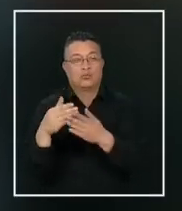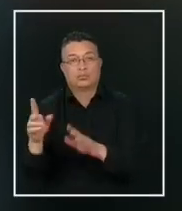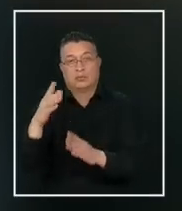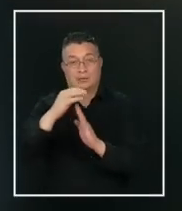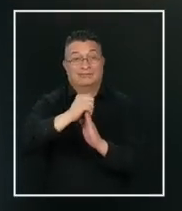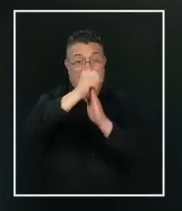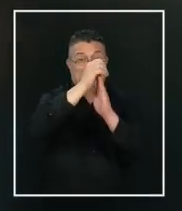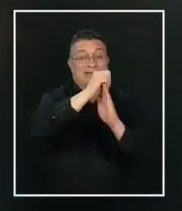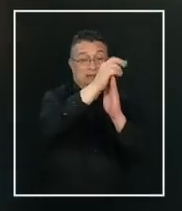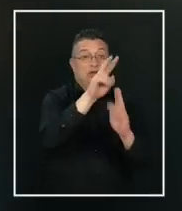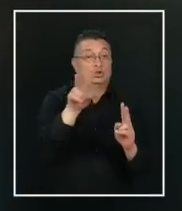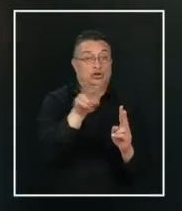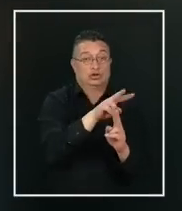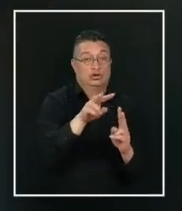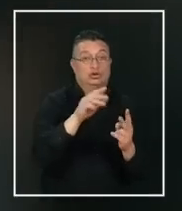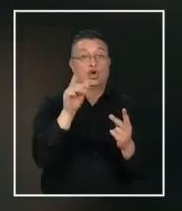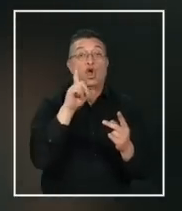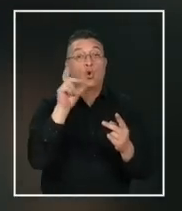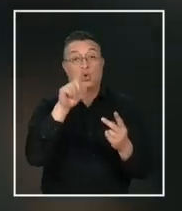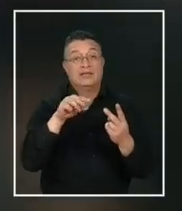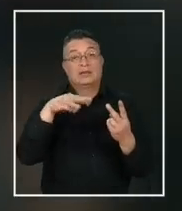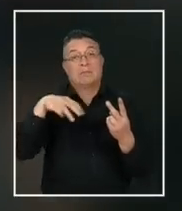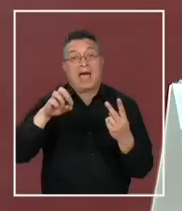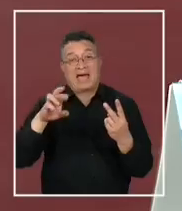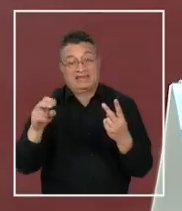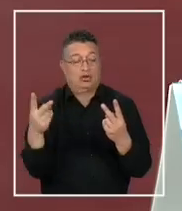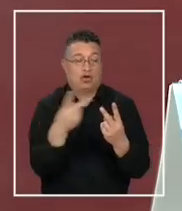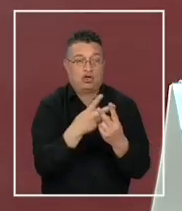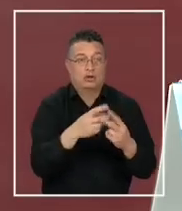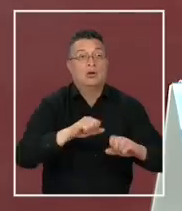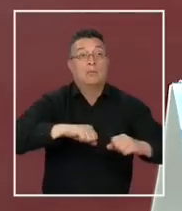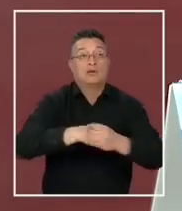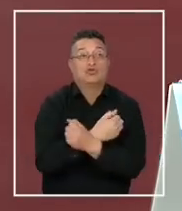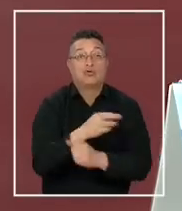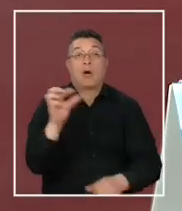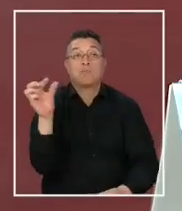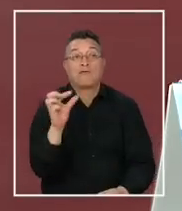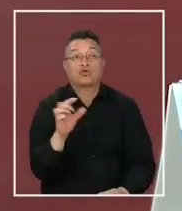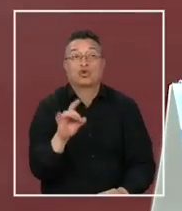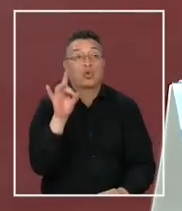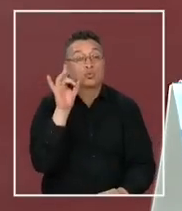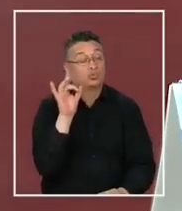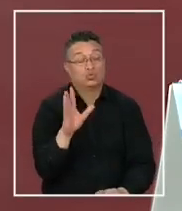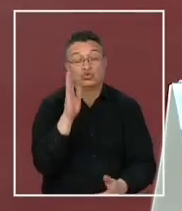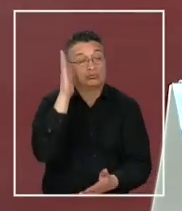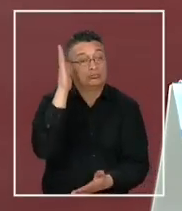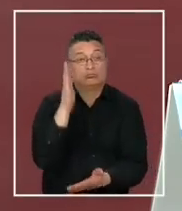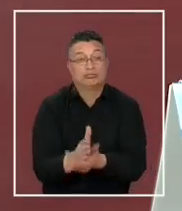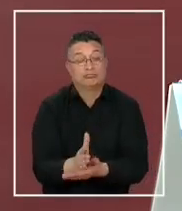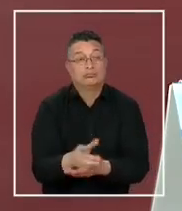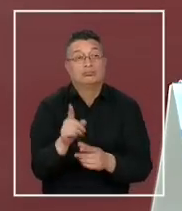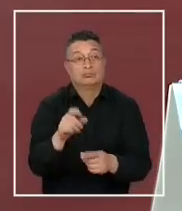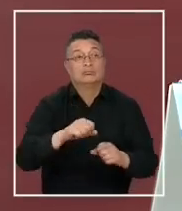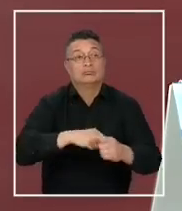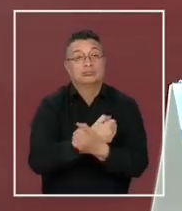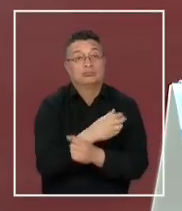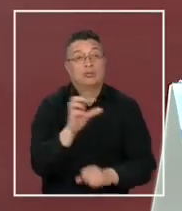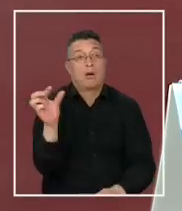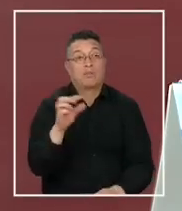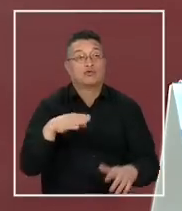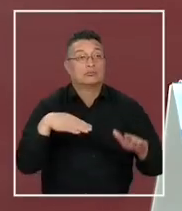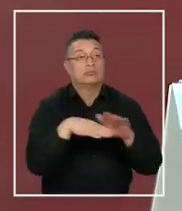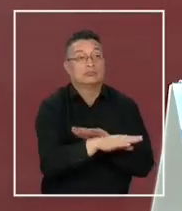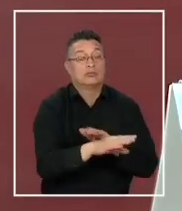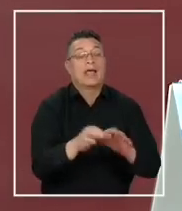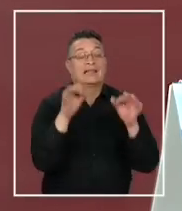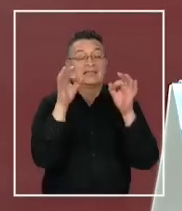cabecillas Luis Franco y Mari Colmenares. La prisión preventiva es la única medida cautelar que permite